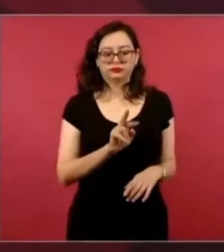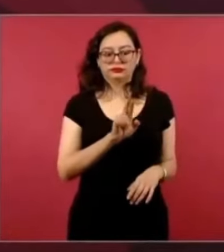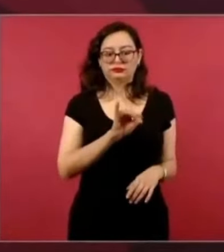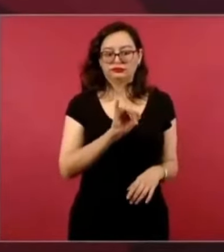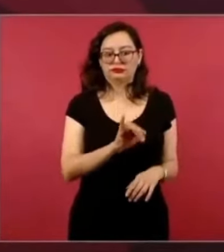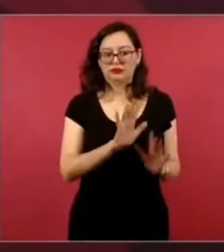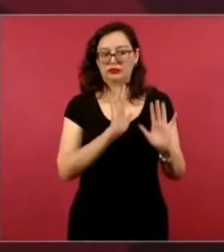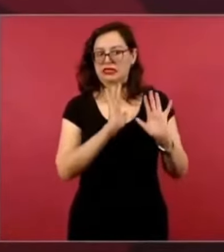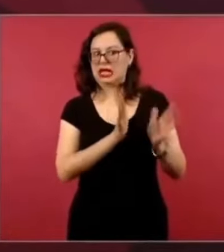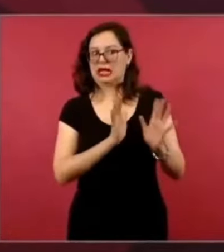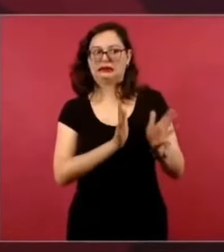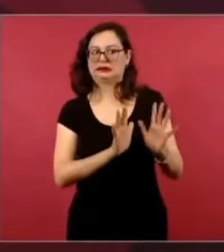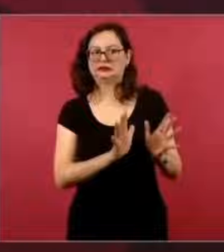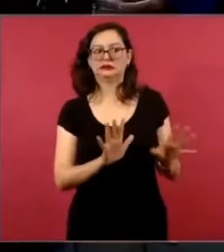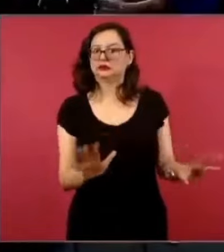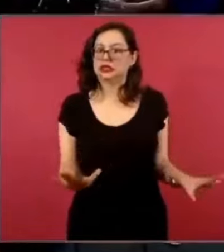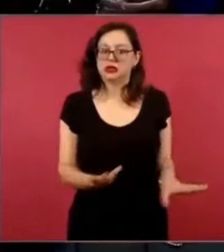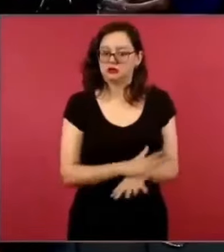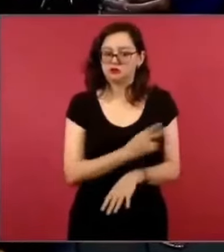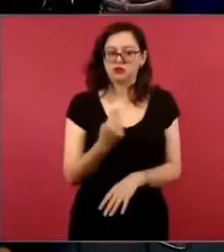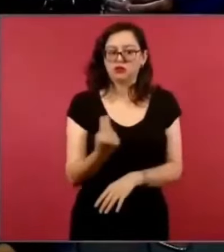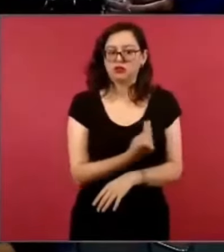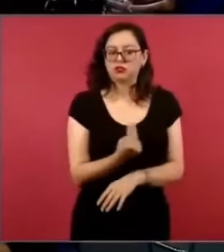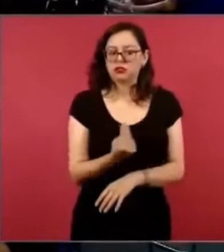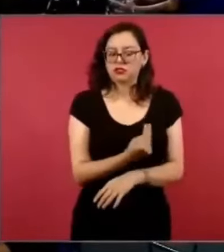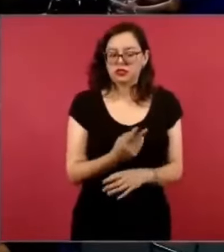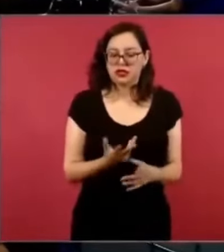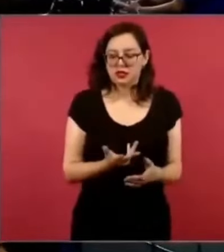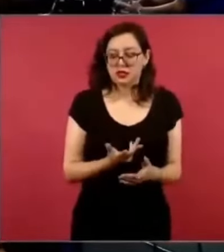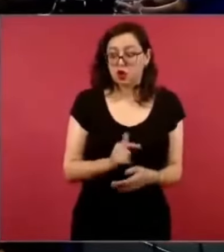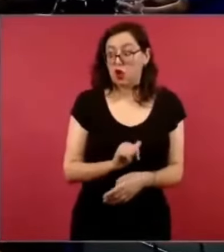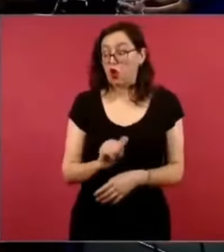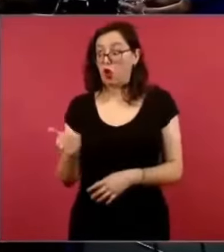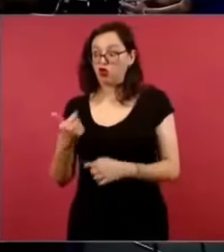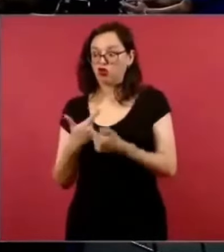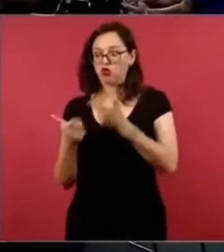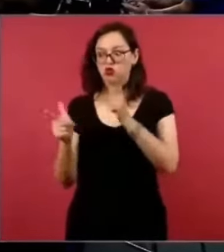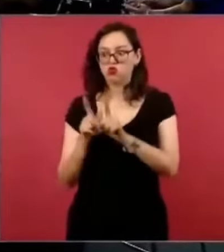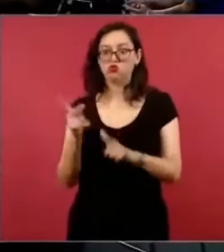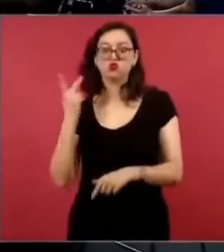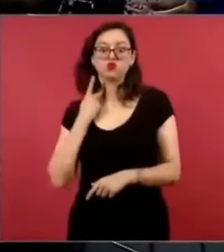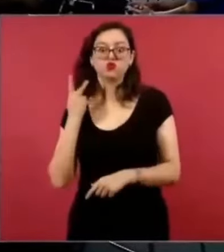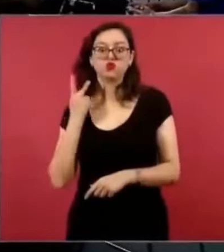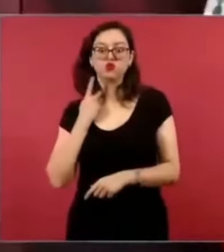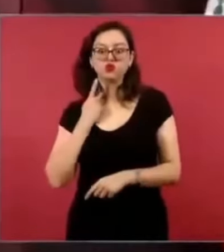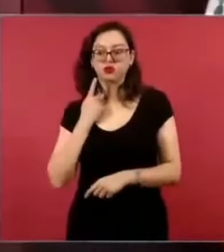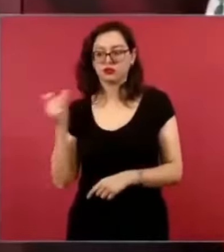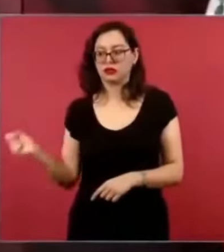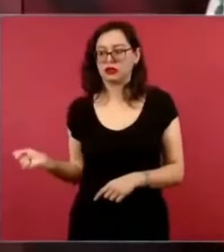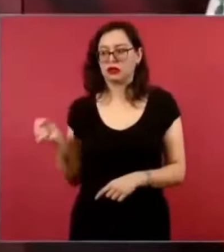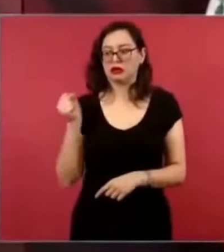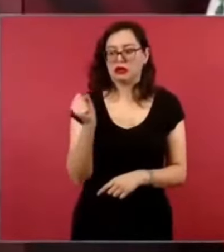y el establecimiento de un bipartidismo